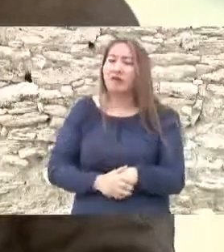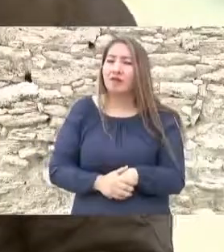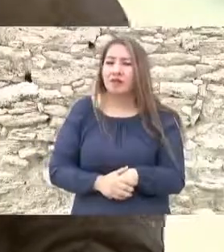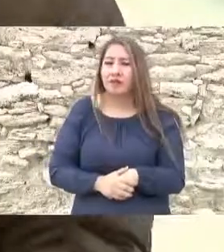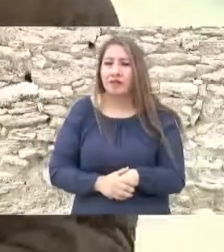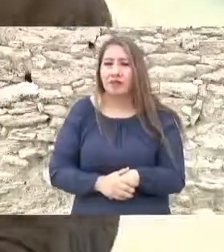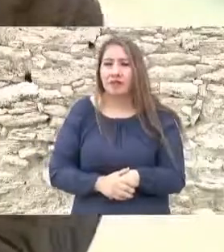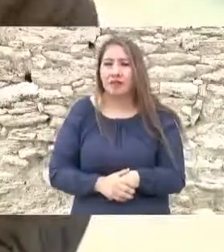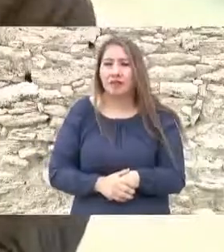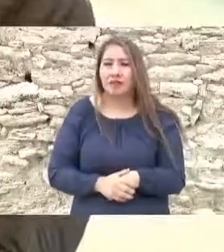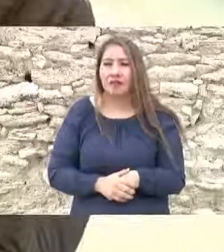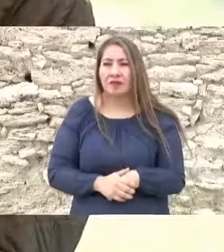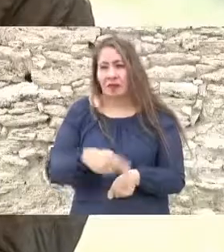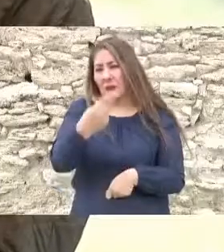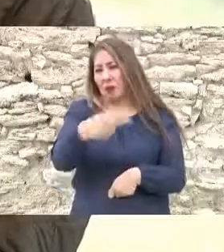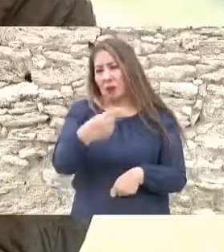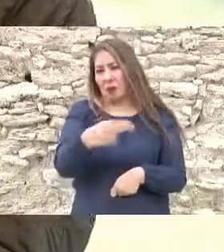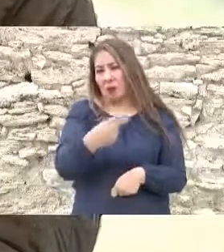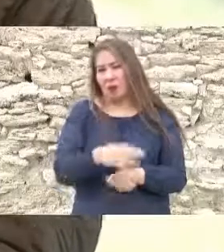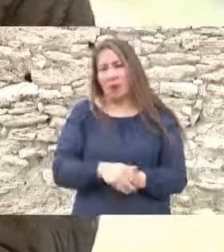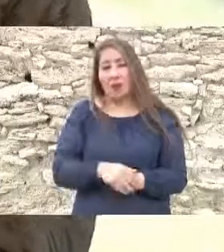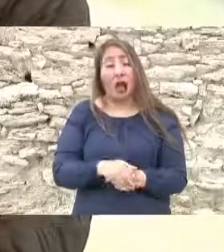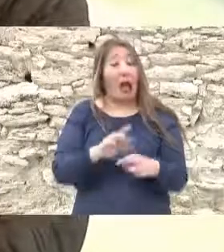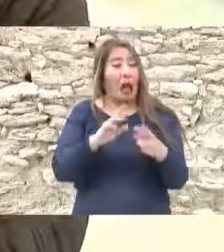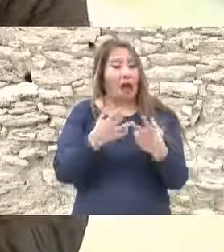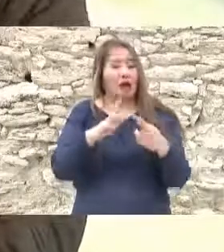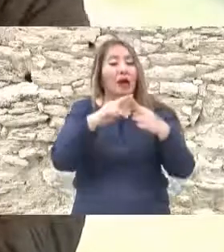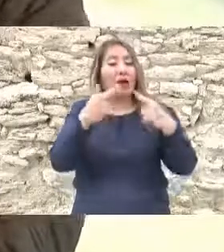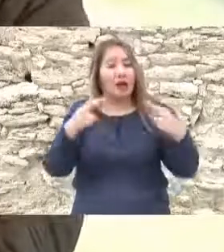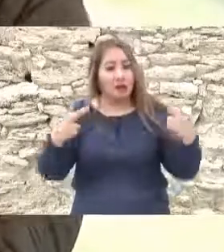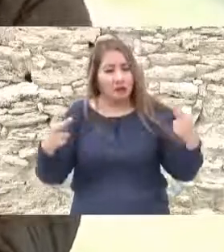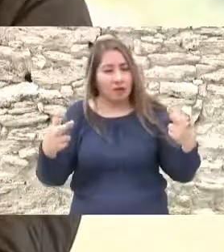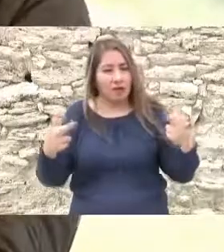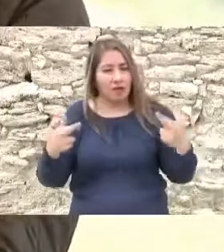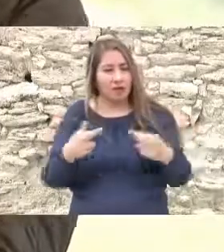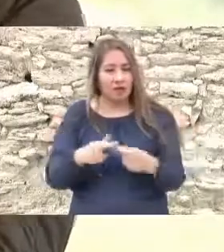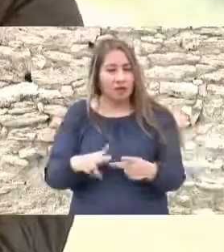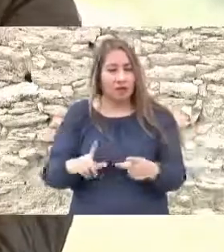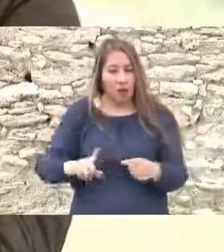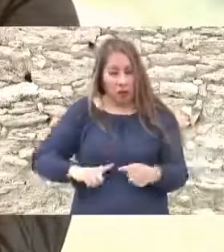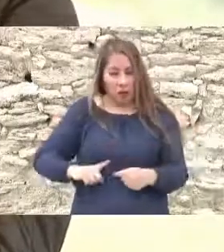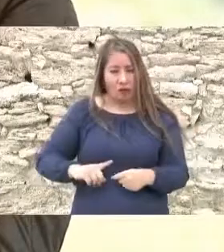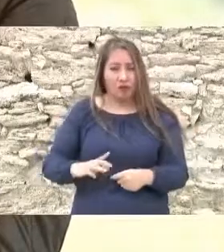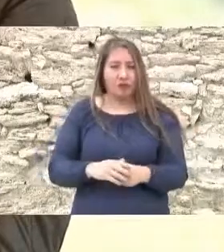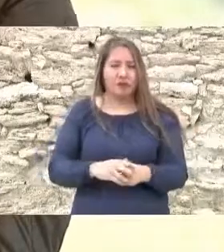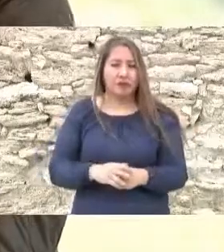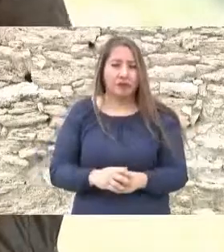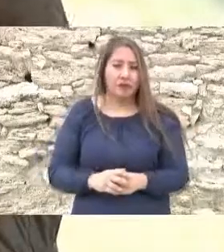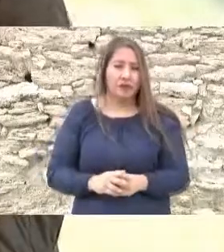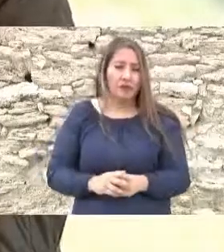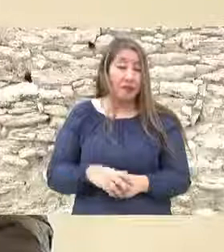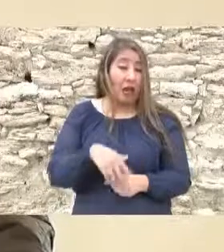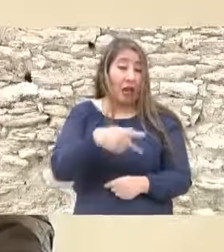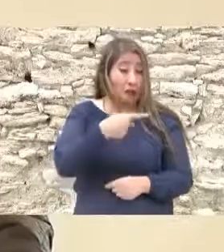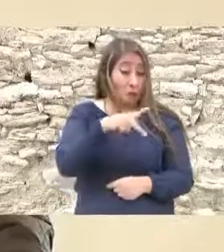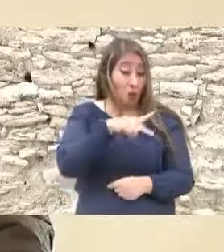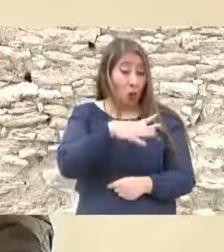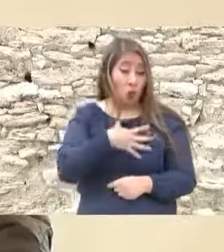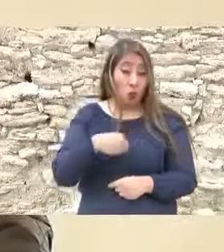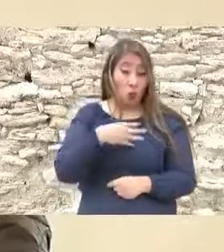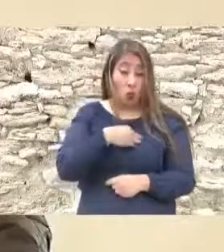se llamaba de relaciones con Lerdo y su hija